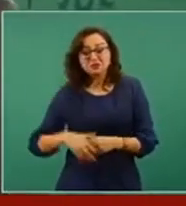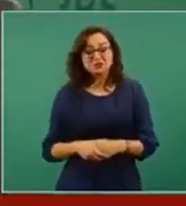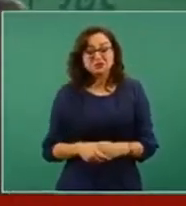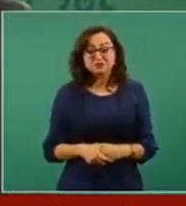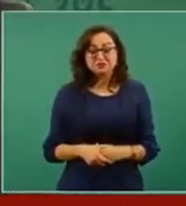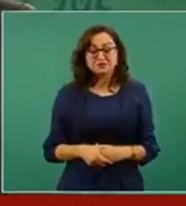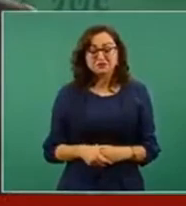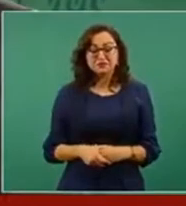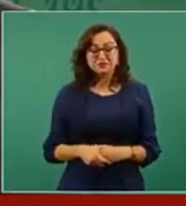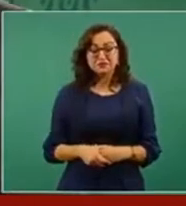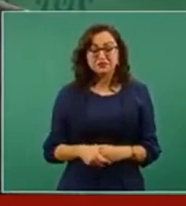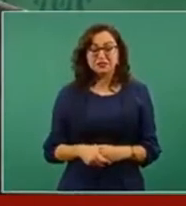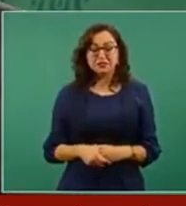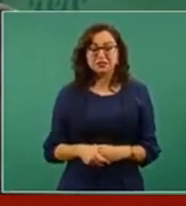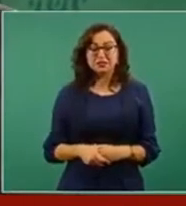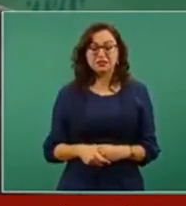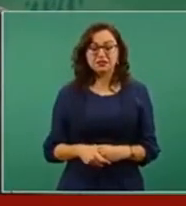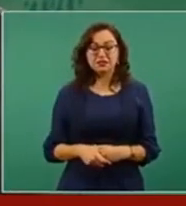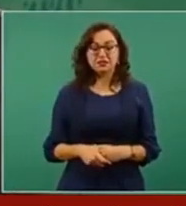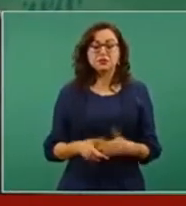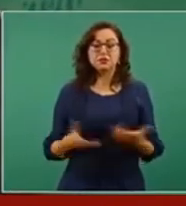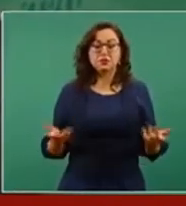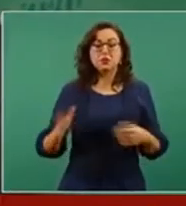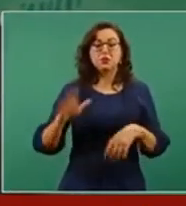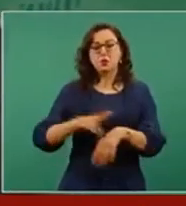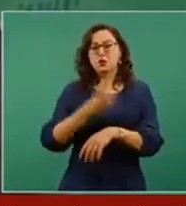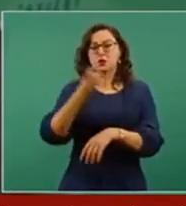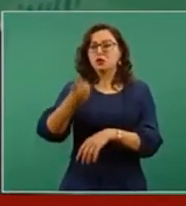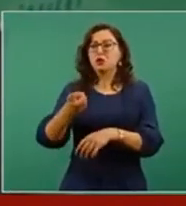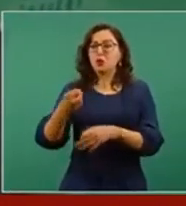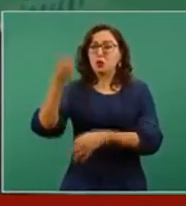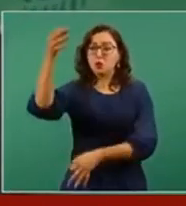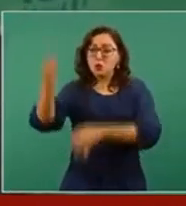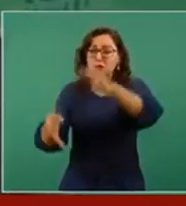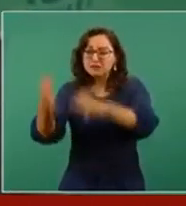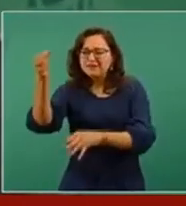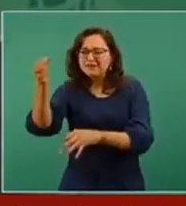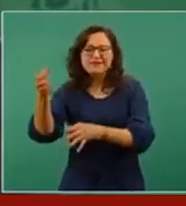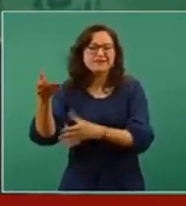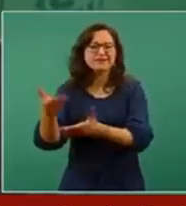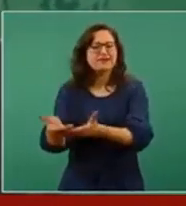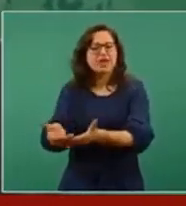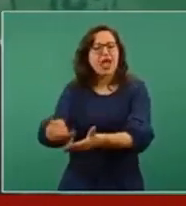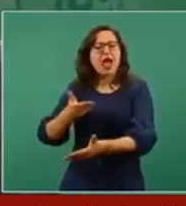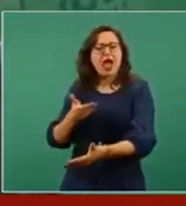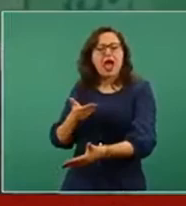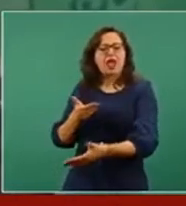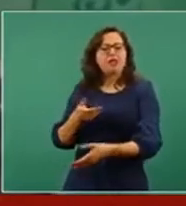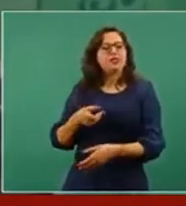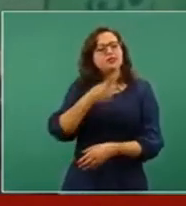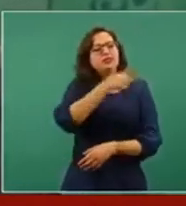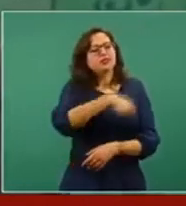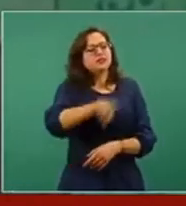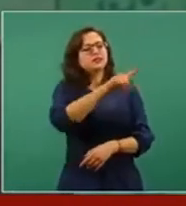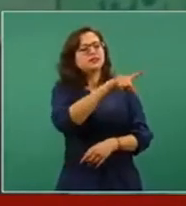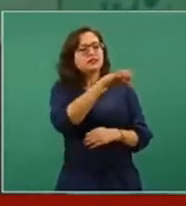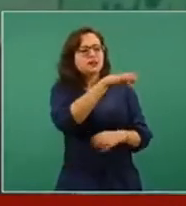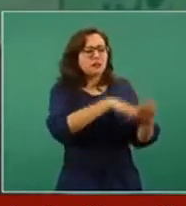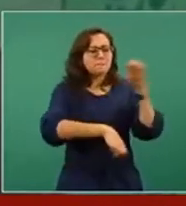Entonces, hemos optado por hablar con todas estas empresas y decirles,